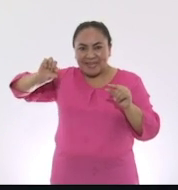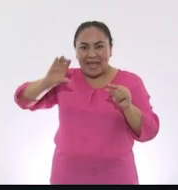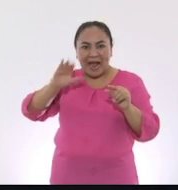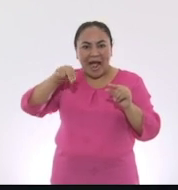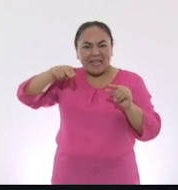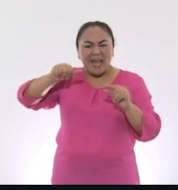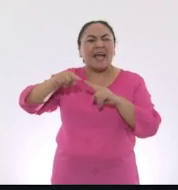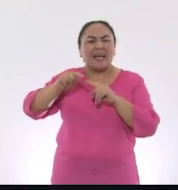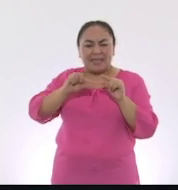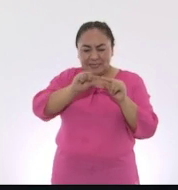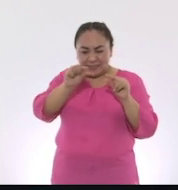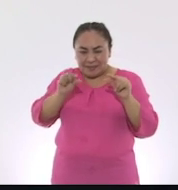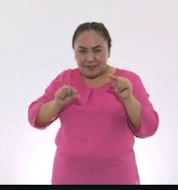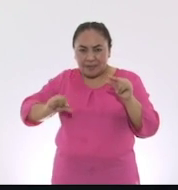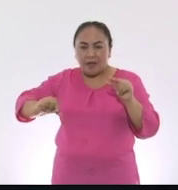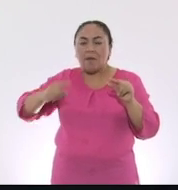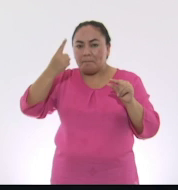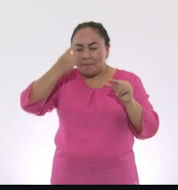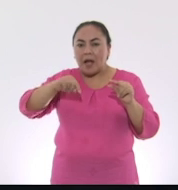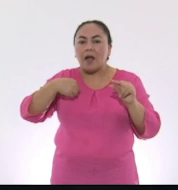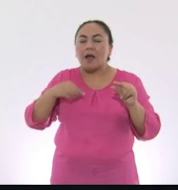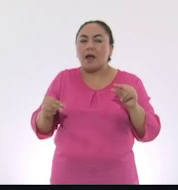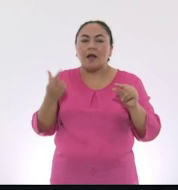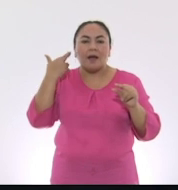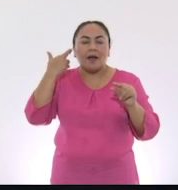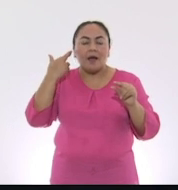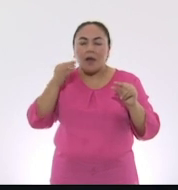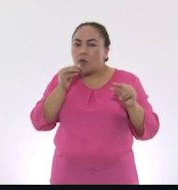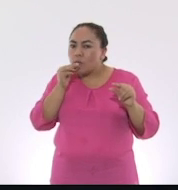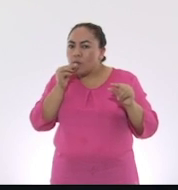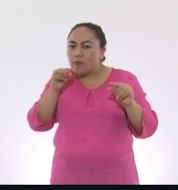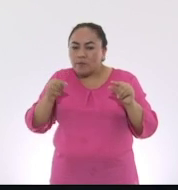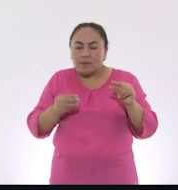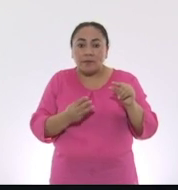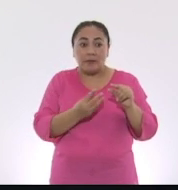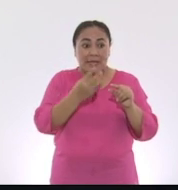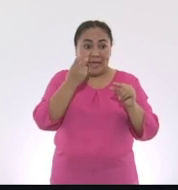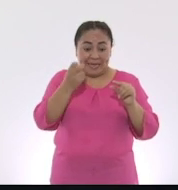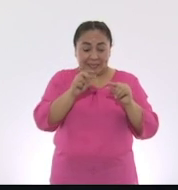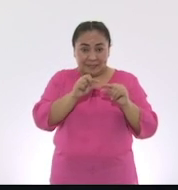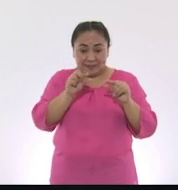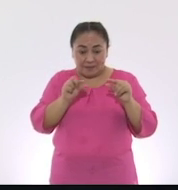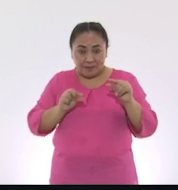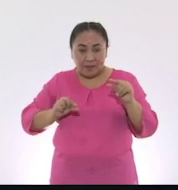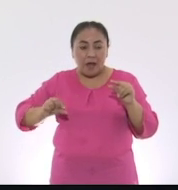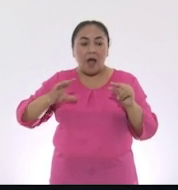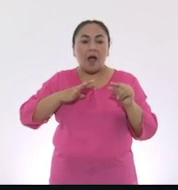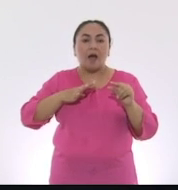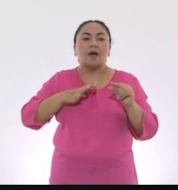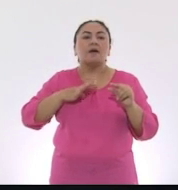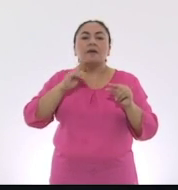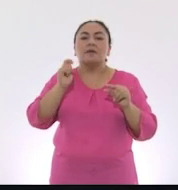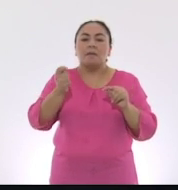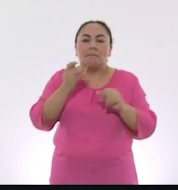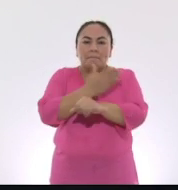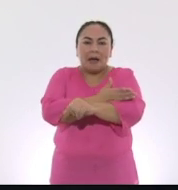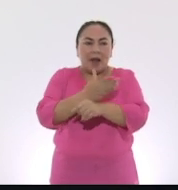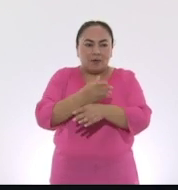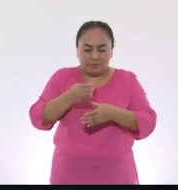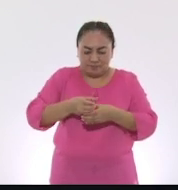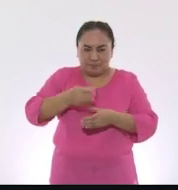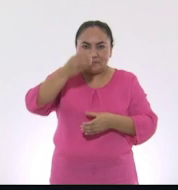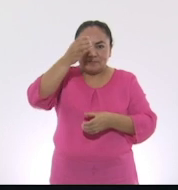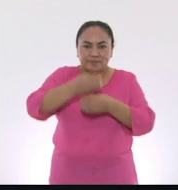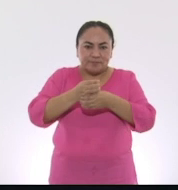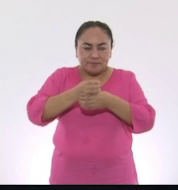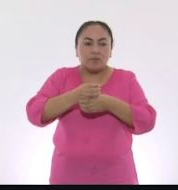vibración que hace sonar el Fagot con su peculiar sonido. La caña está formada por dos balas de carrizo sobrepuestas entre sí.